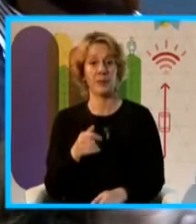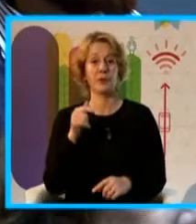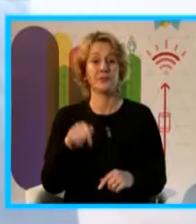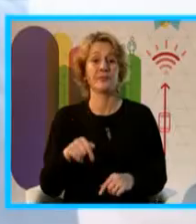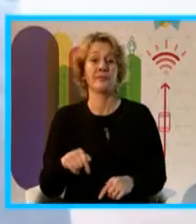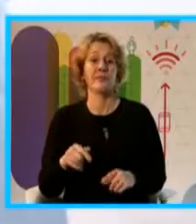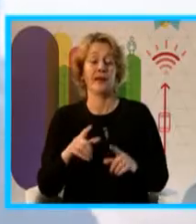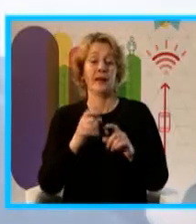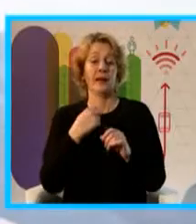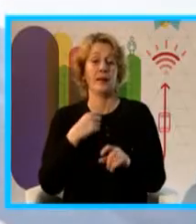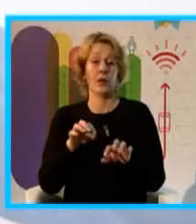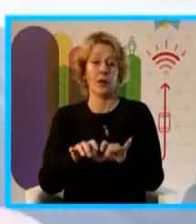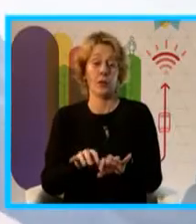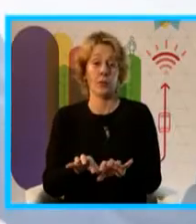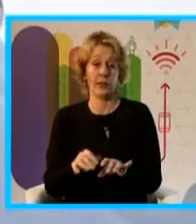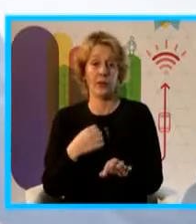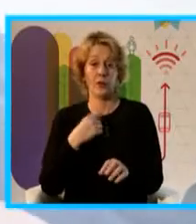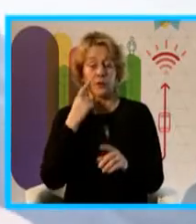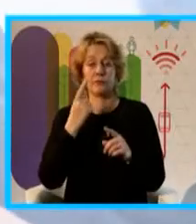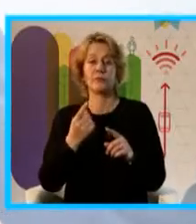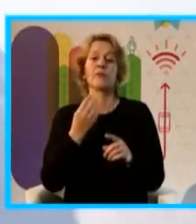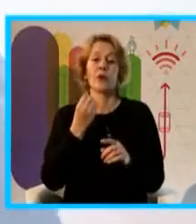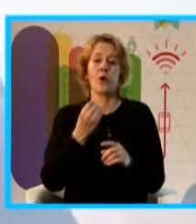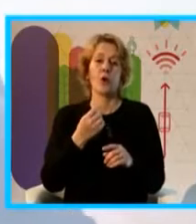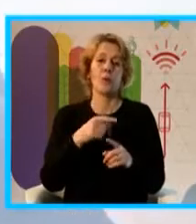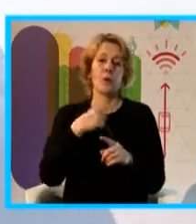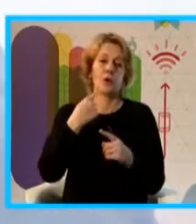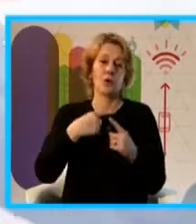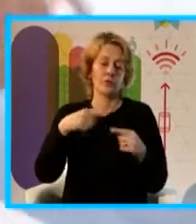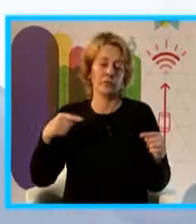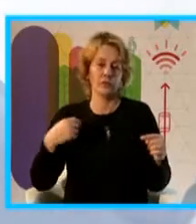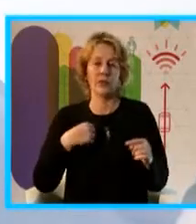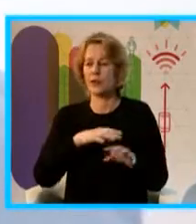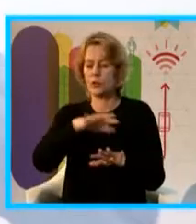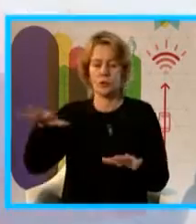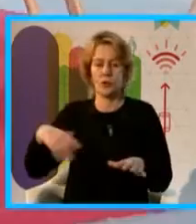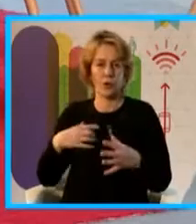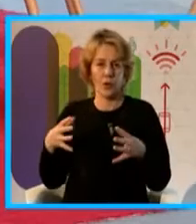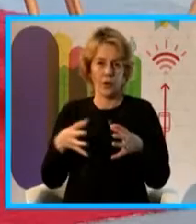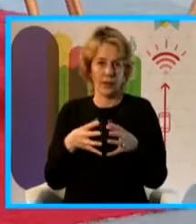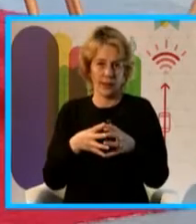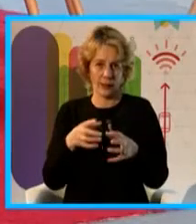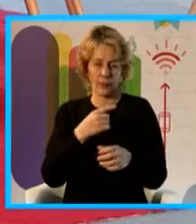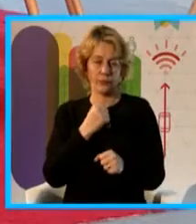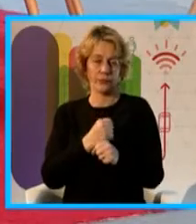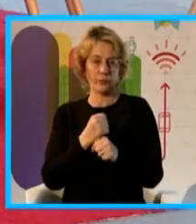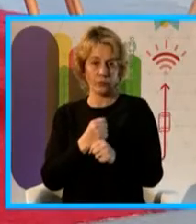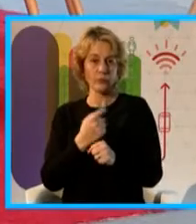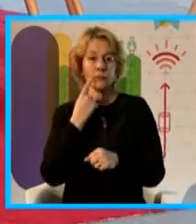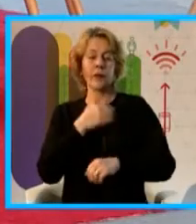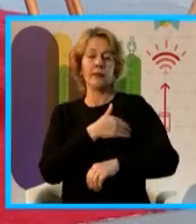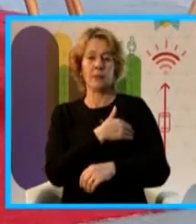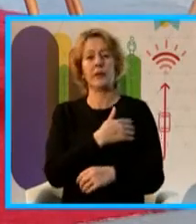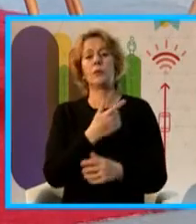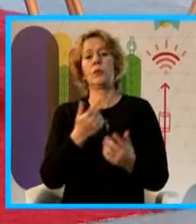veo en mi computadora. Veo cómo está el dióxido de nitrógeno en la mía y en la de todo mi equipo. ¿Cómo está la temperatura?